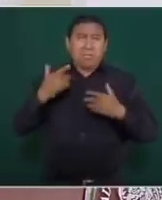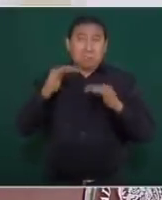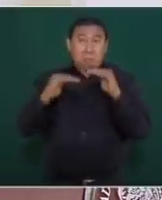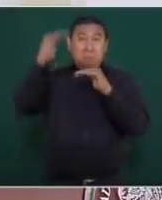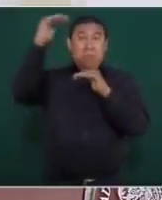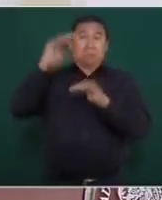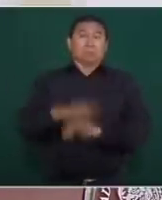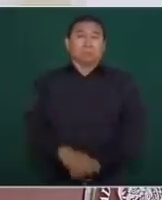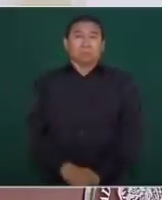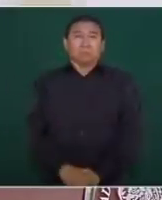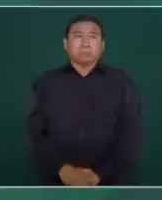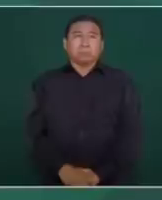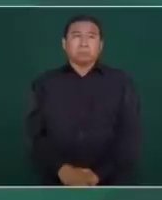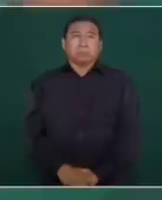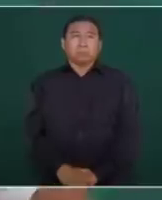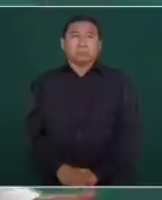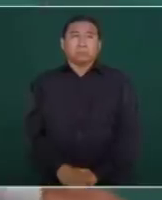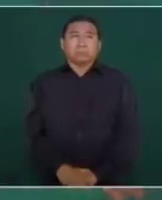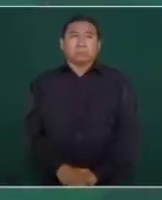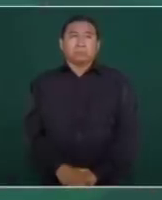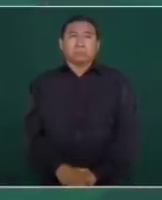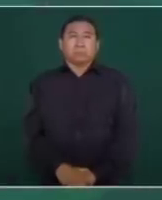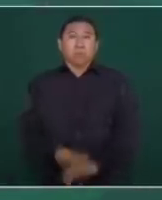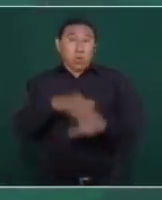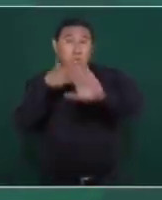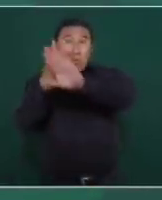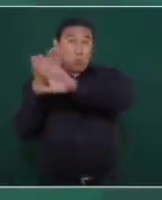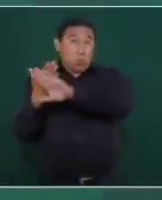en contra del Tren Maya.